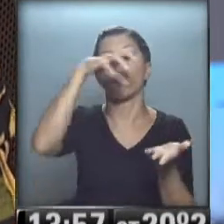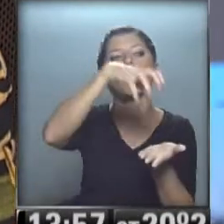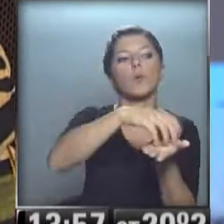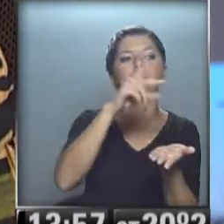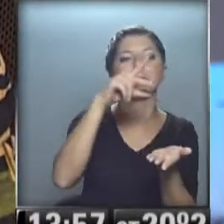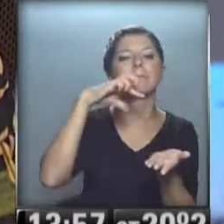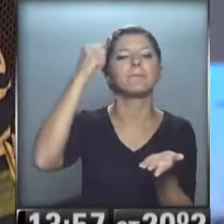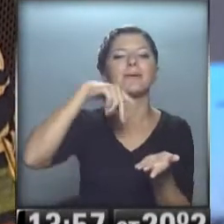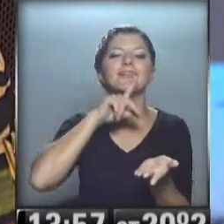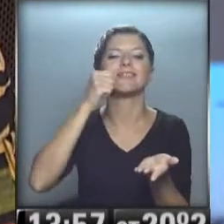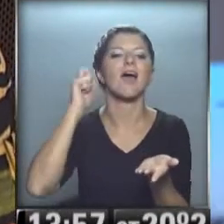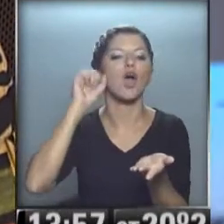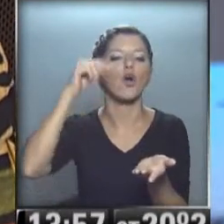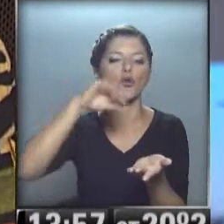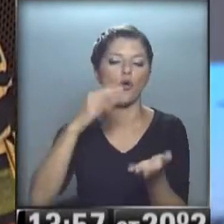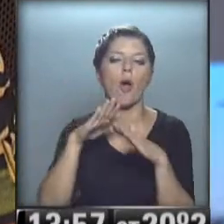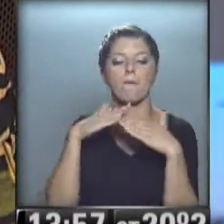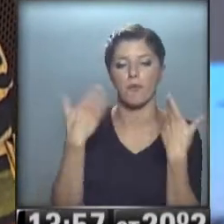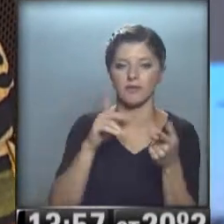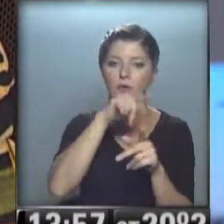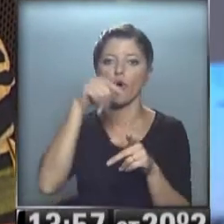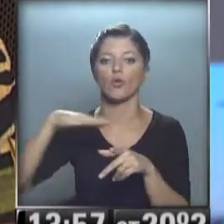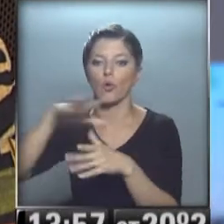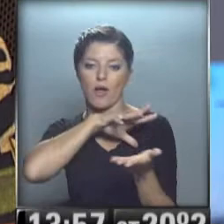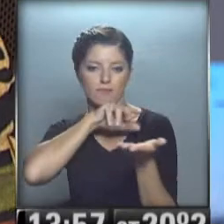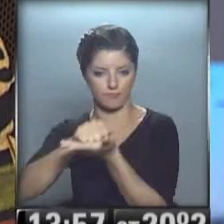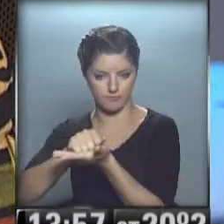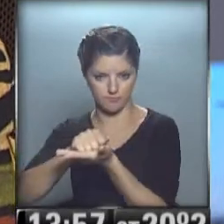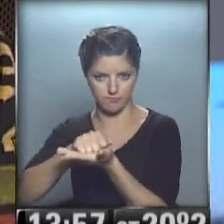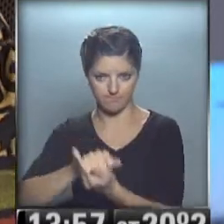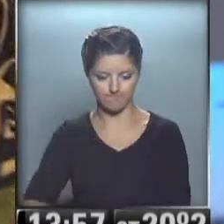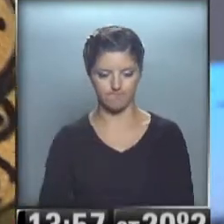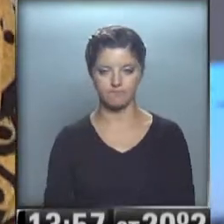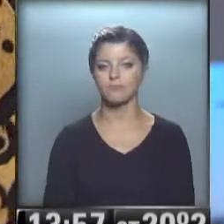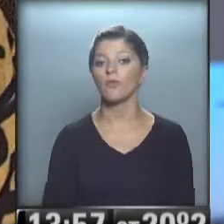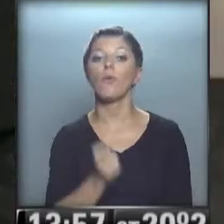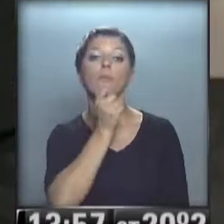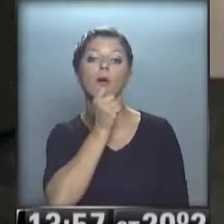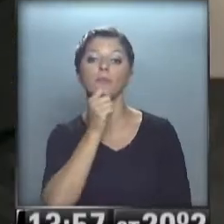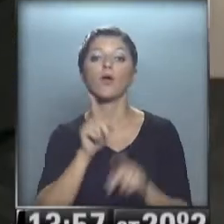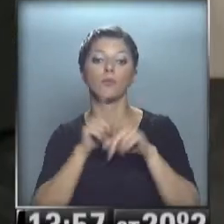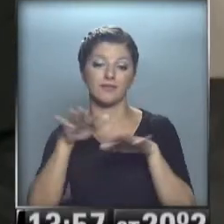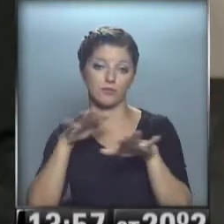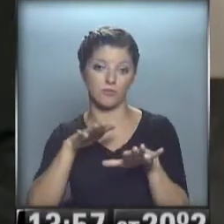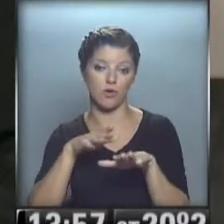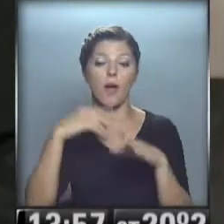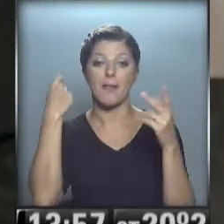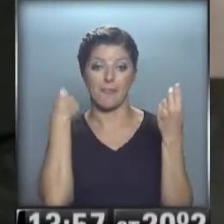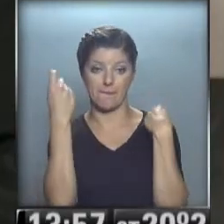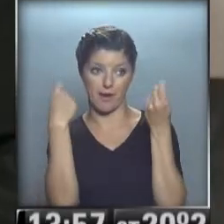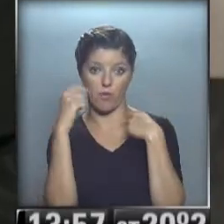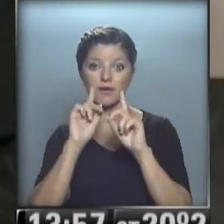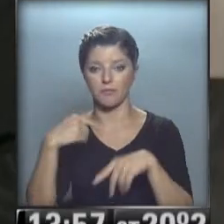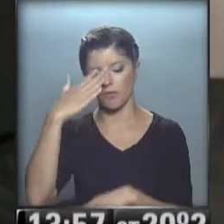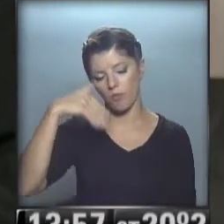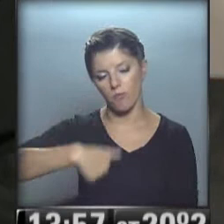para tener injerencia en otras regiones. Sí, por ejemplo, algunas cosas que están pasando en Paraguay que se nos